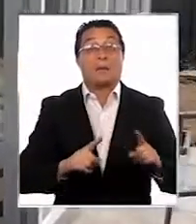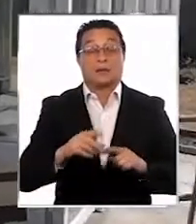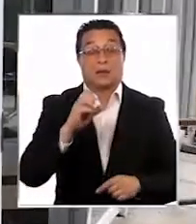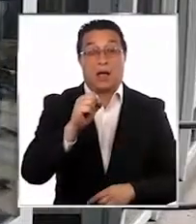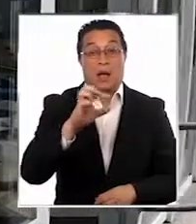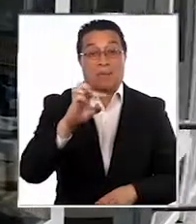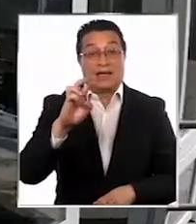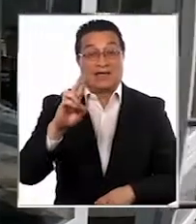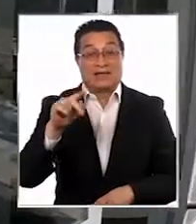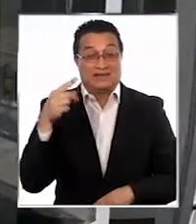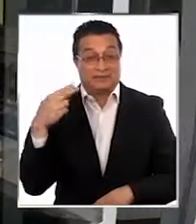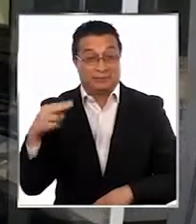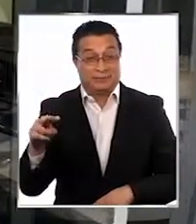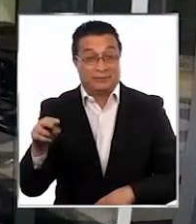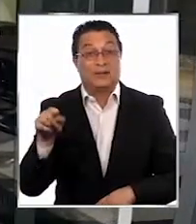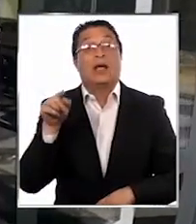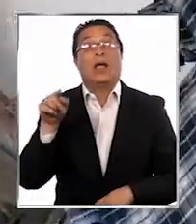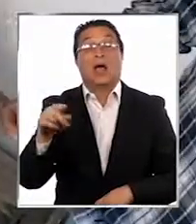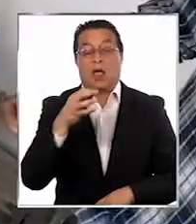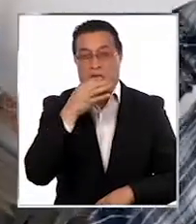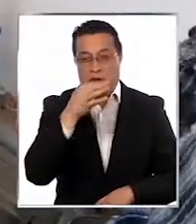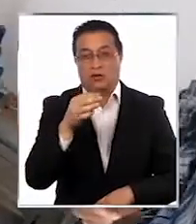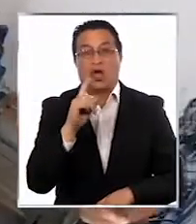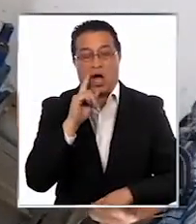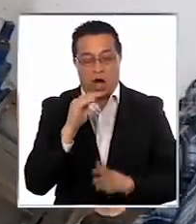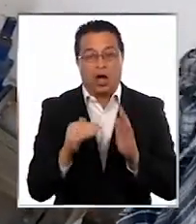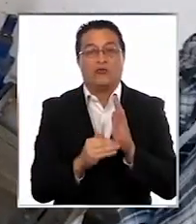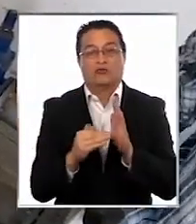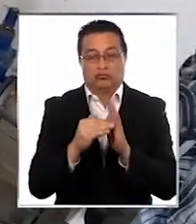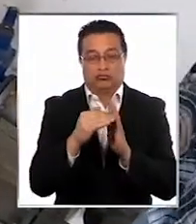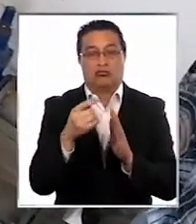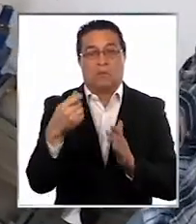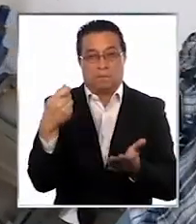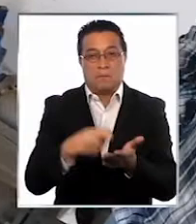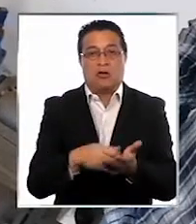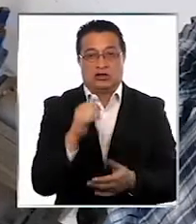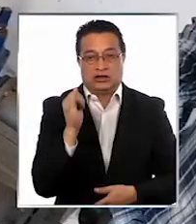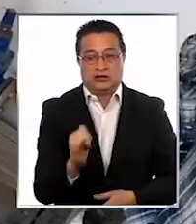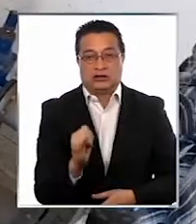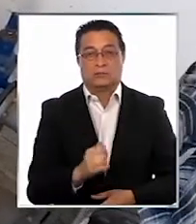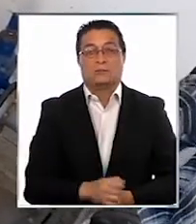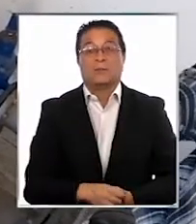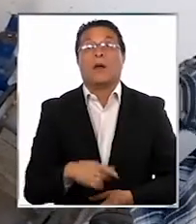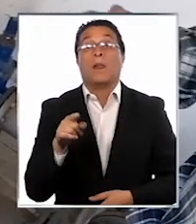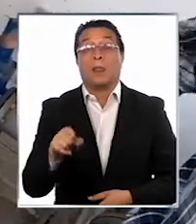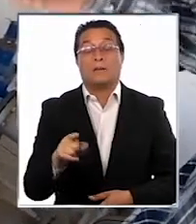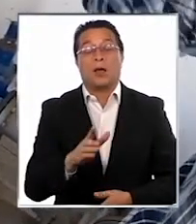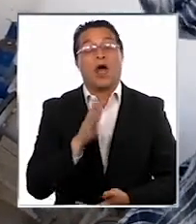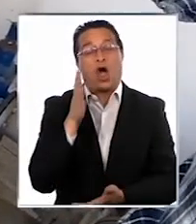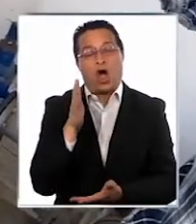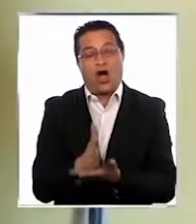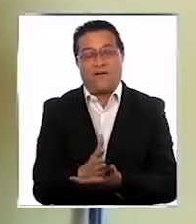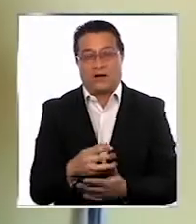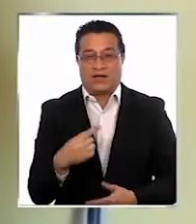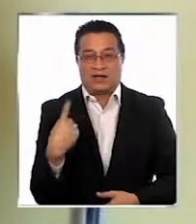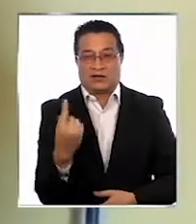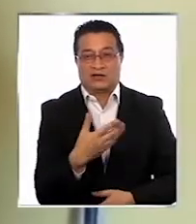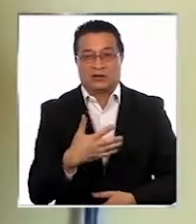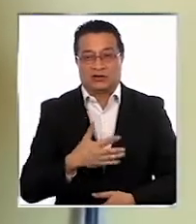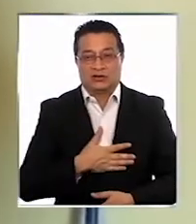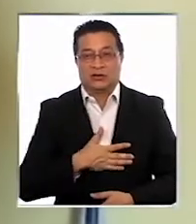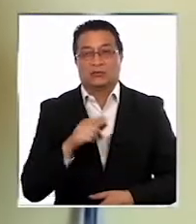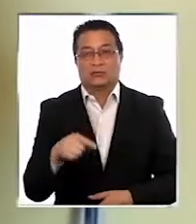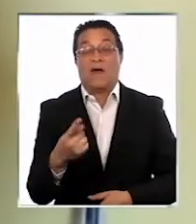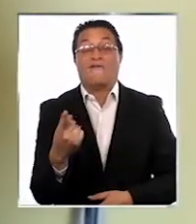APR de la Quinta Sur, reconocen que existe un alza en el costo del servicio. A raíz de esta obligación de otorgar